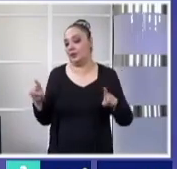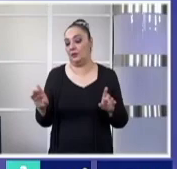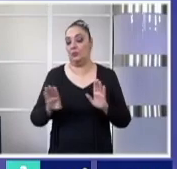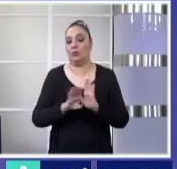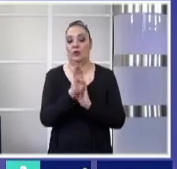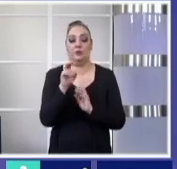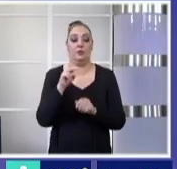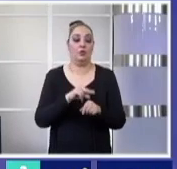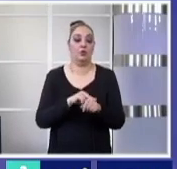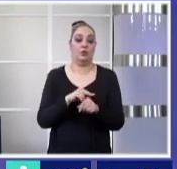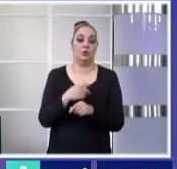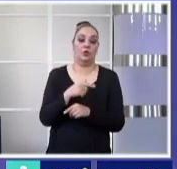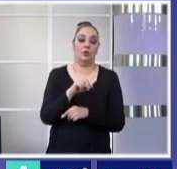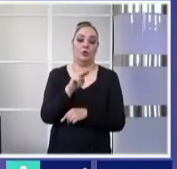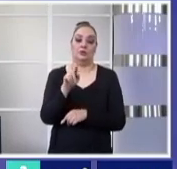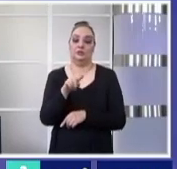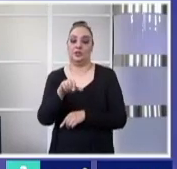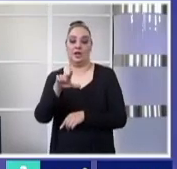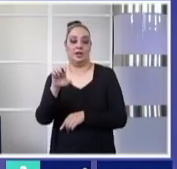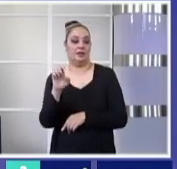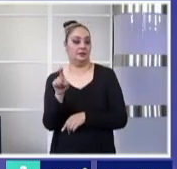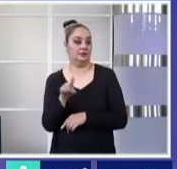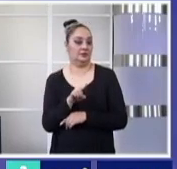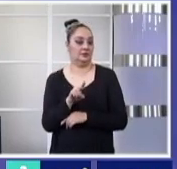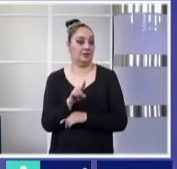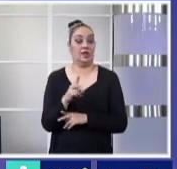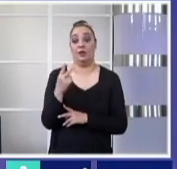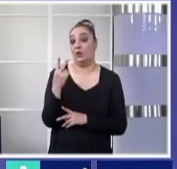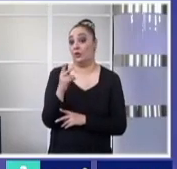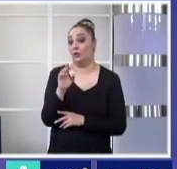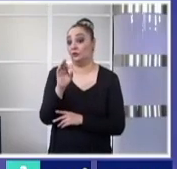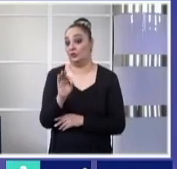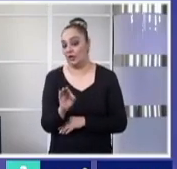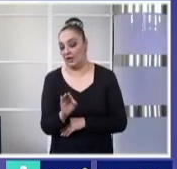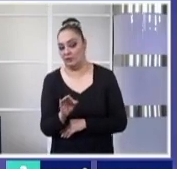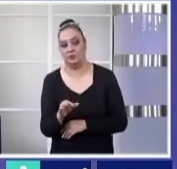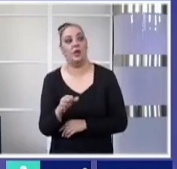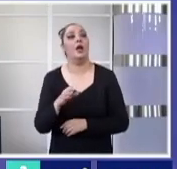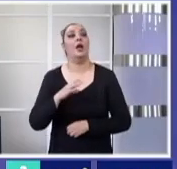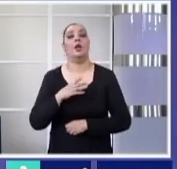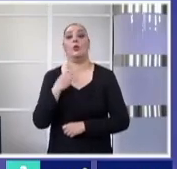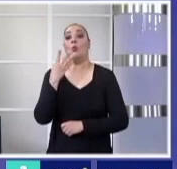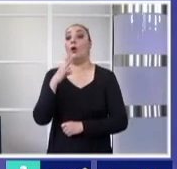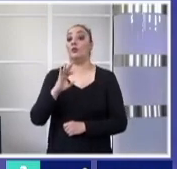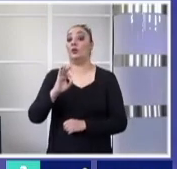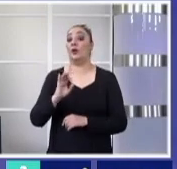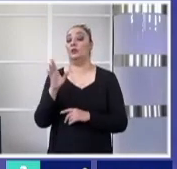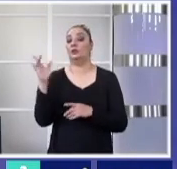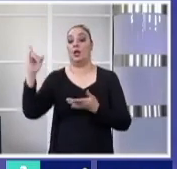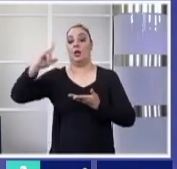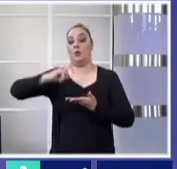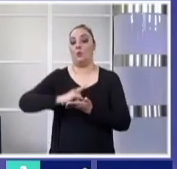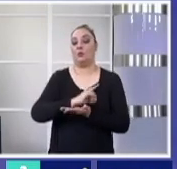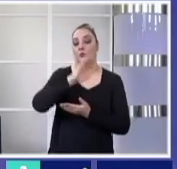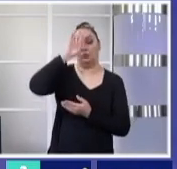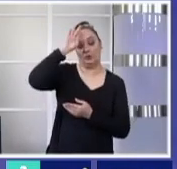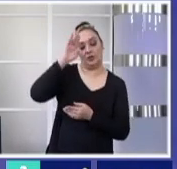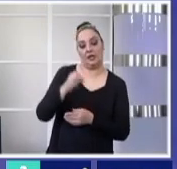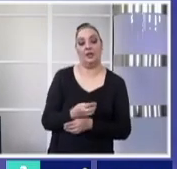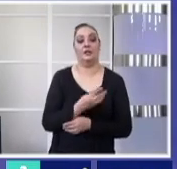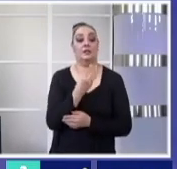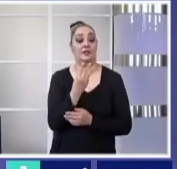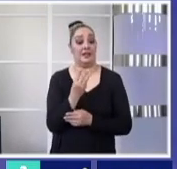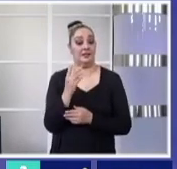doctor González, dos grados, esto es en la periferia, en los alrededores, cuatro grados en el aeropuerto de Monterrey, tres grados en el